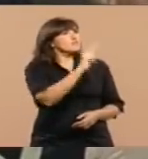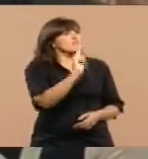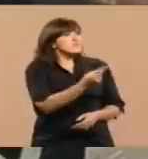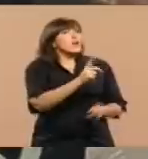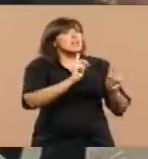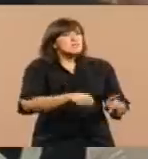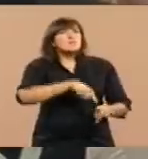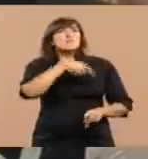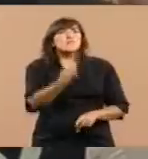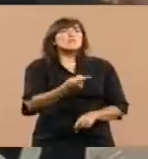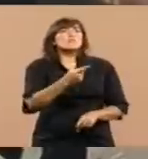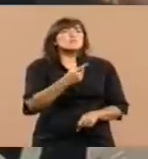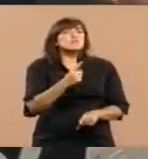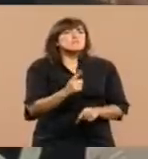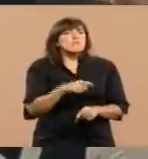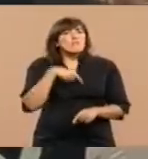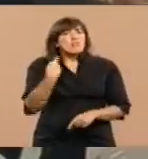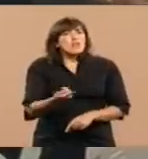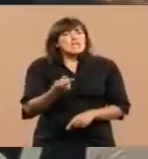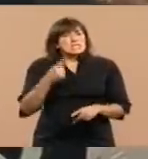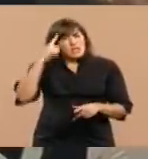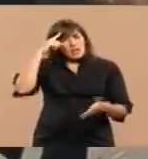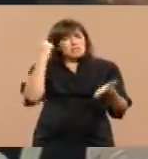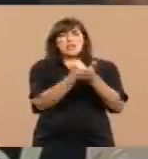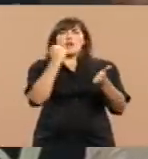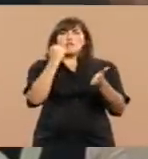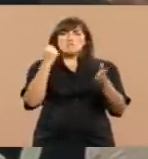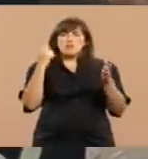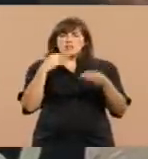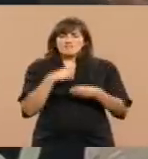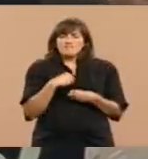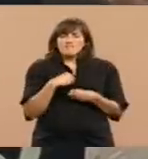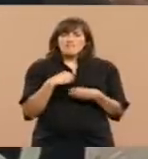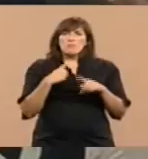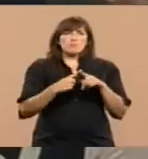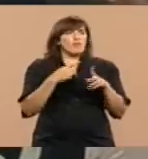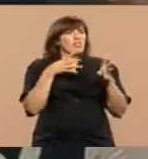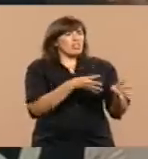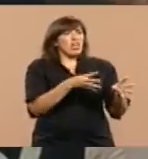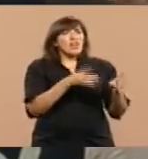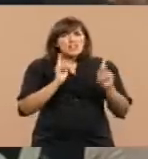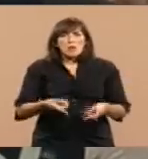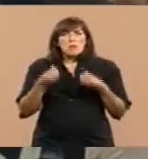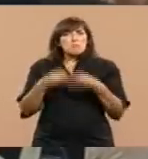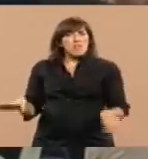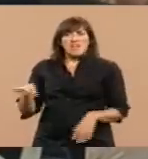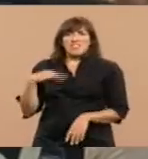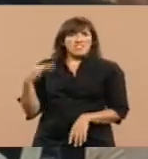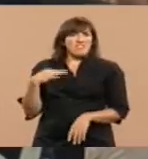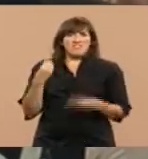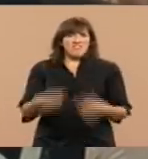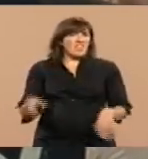superar los traumas de la posguerra y perdieron también la vida,